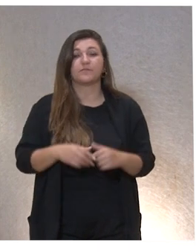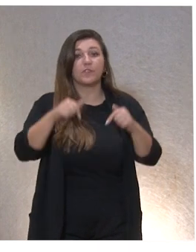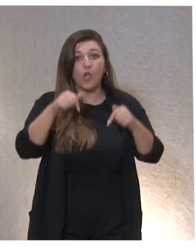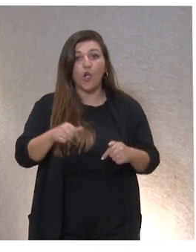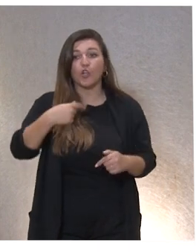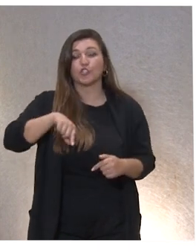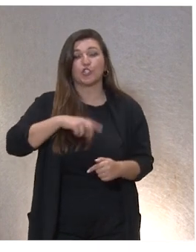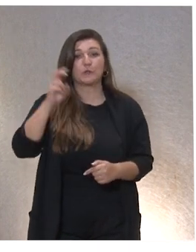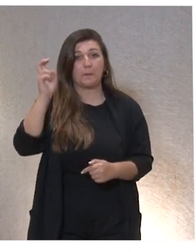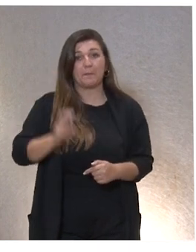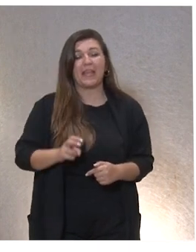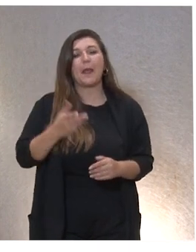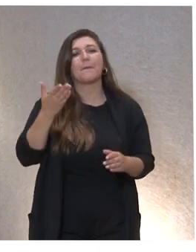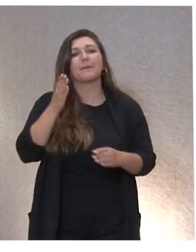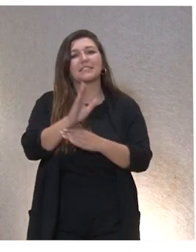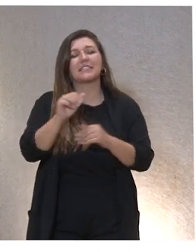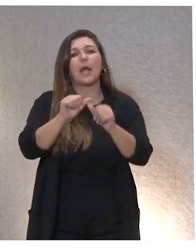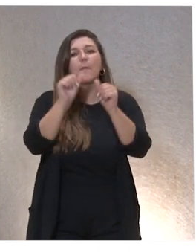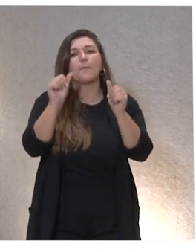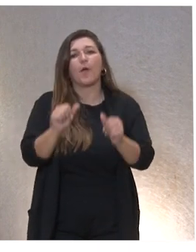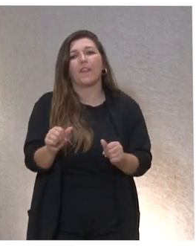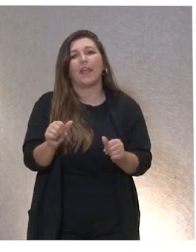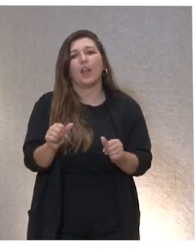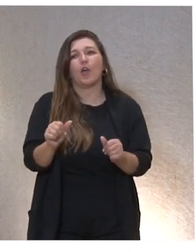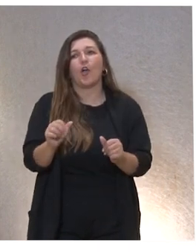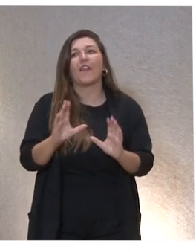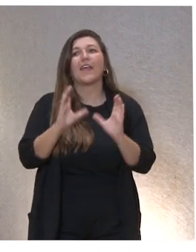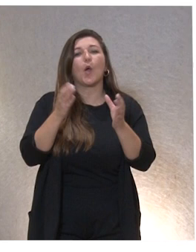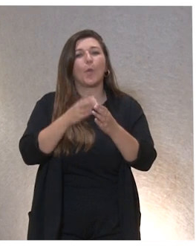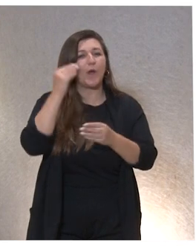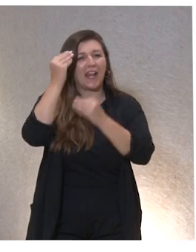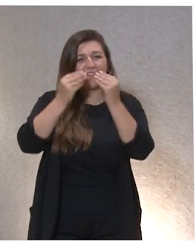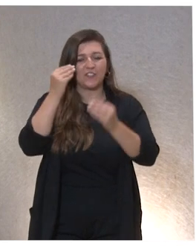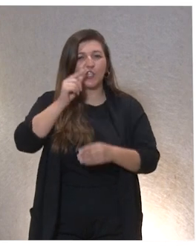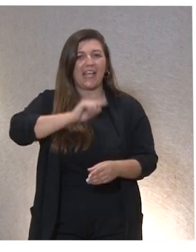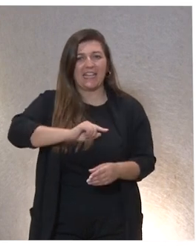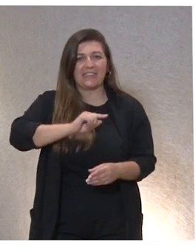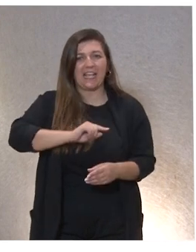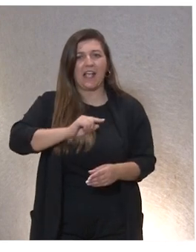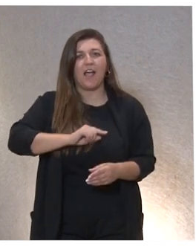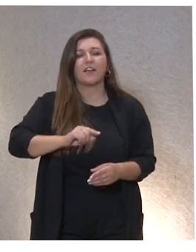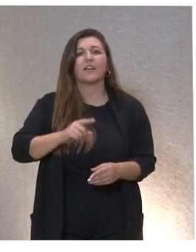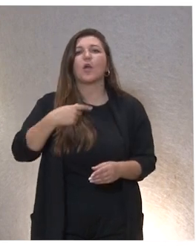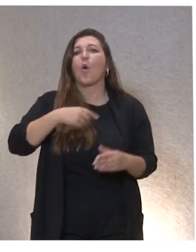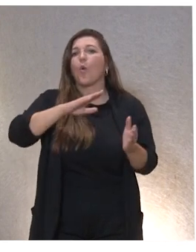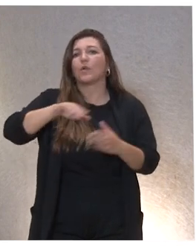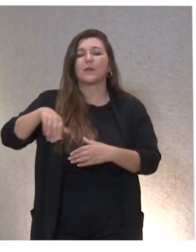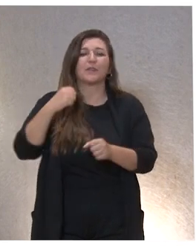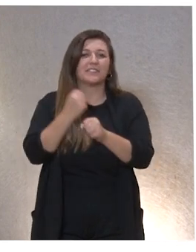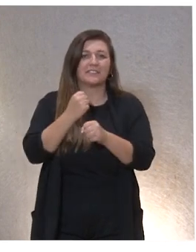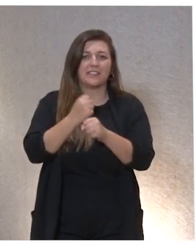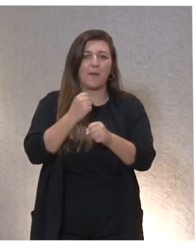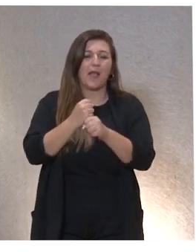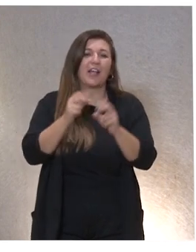venimos a presentar nuestro modelo de grupos de reflexión ética que es nuestro último trabajo en materia